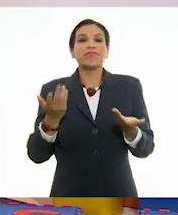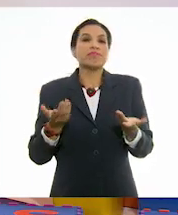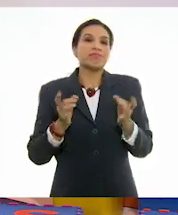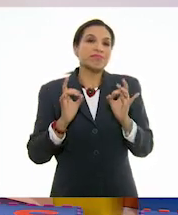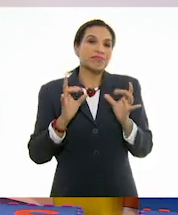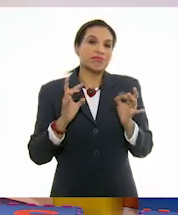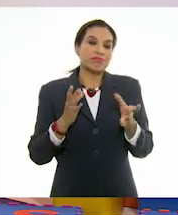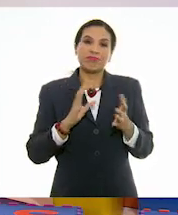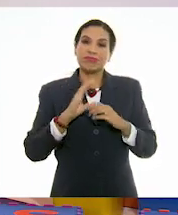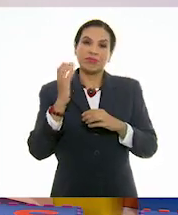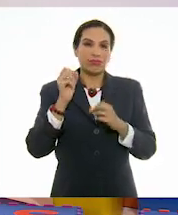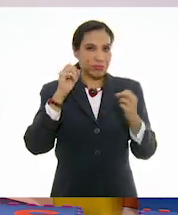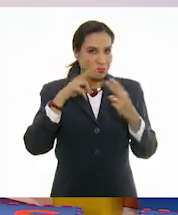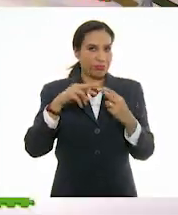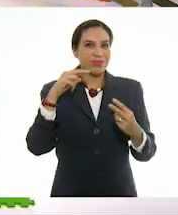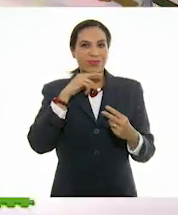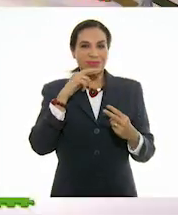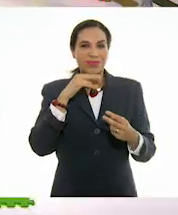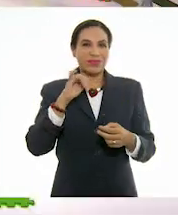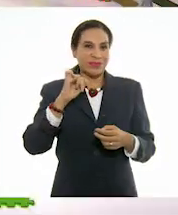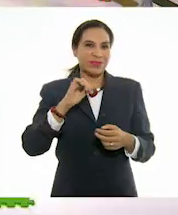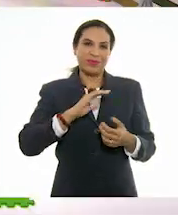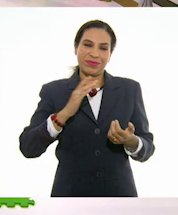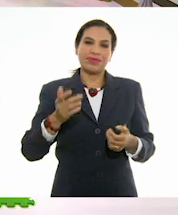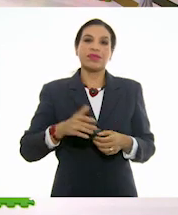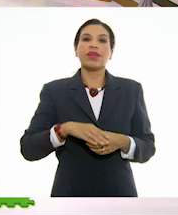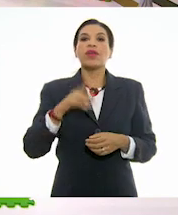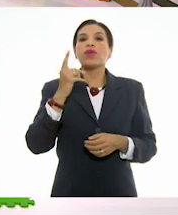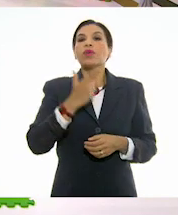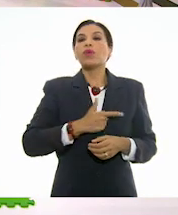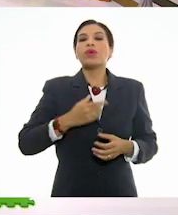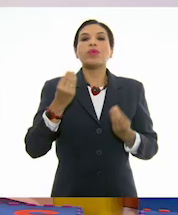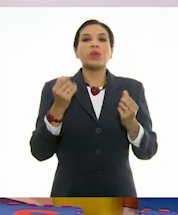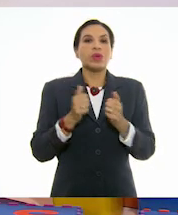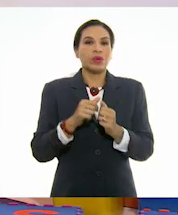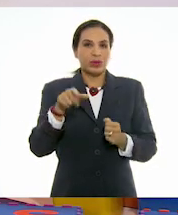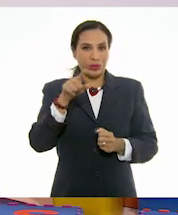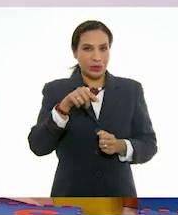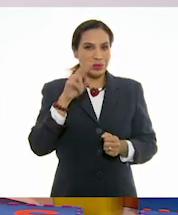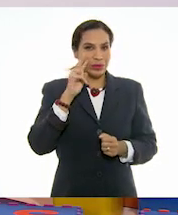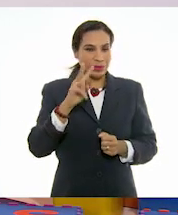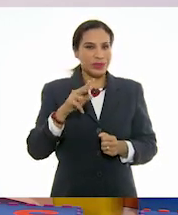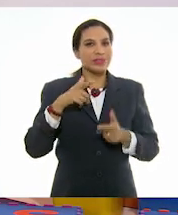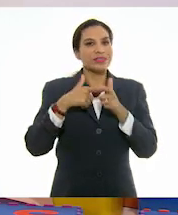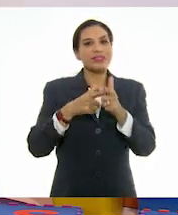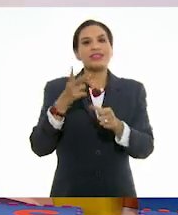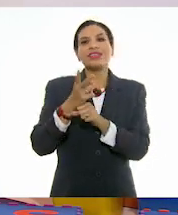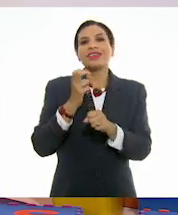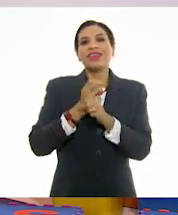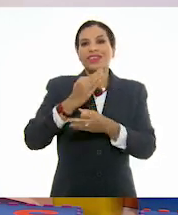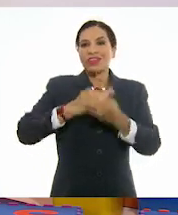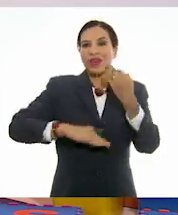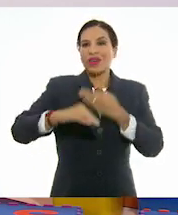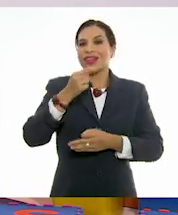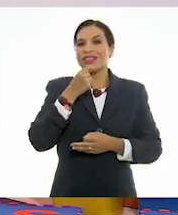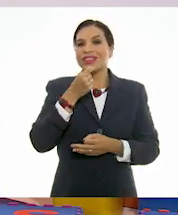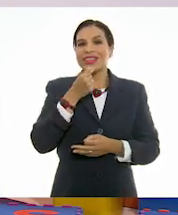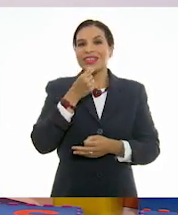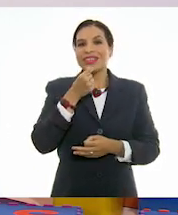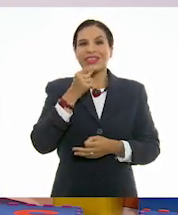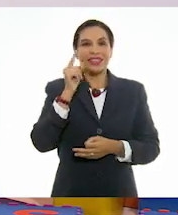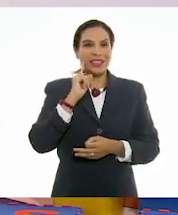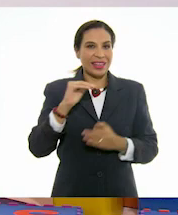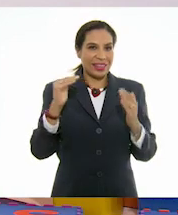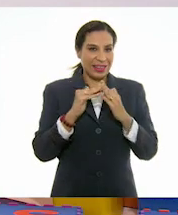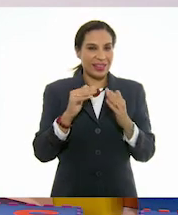Ah, pero ya nos veremos próximamente, maestro. Claro que sí, Oscar. Ha sido un placer. Y bueno, seguimos invitando a que todos los niños y niñas allá en casita,